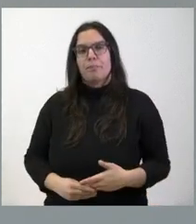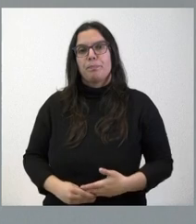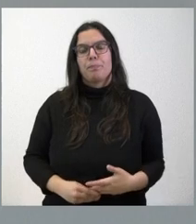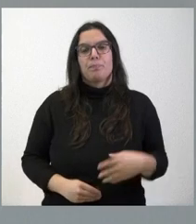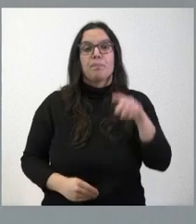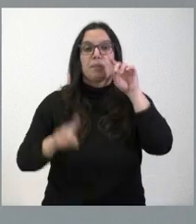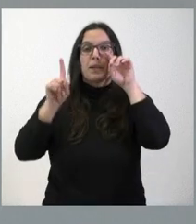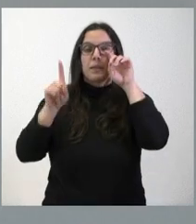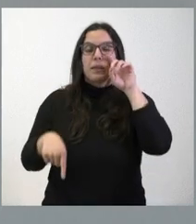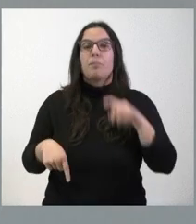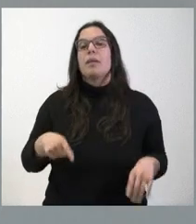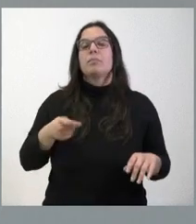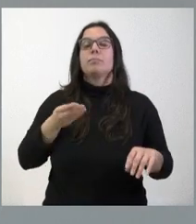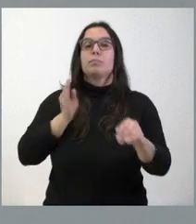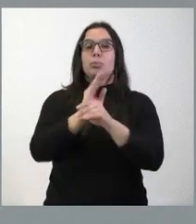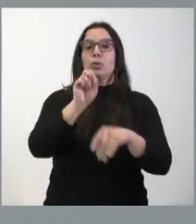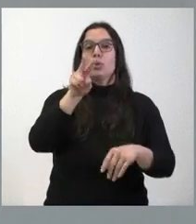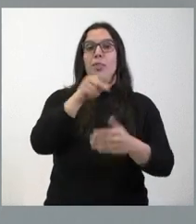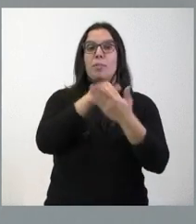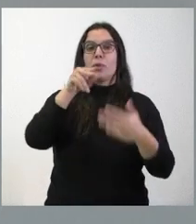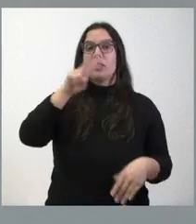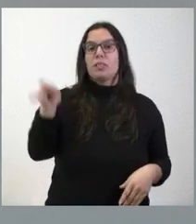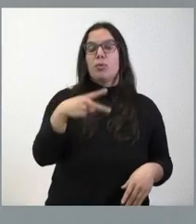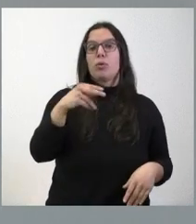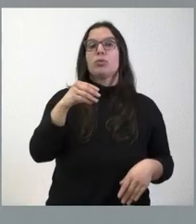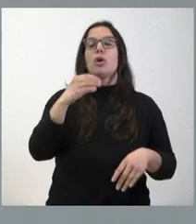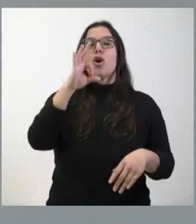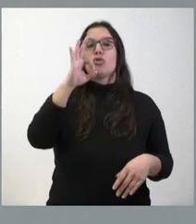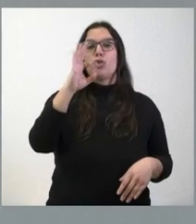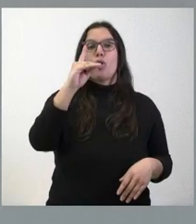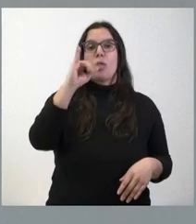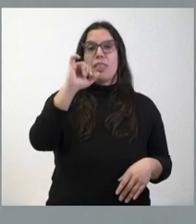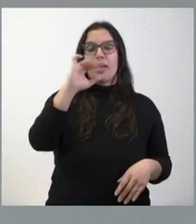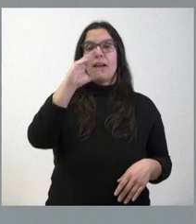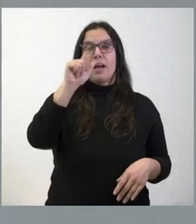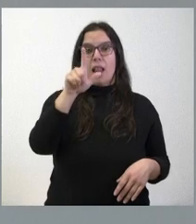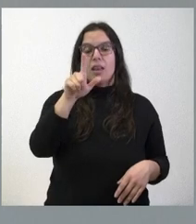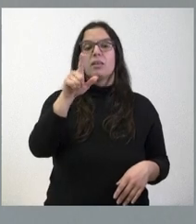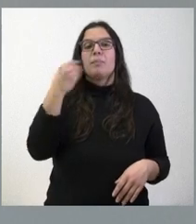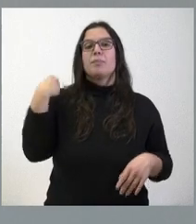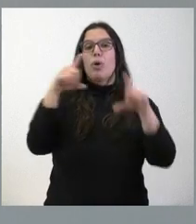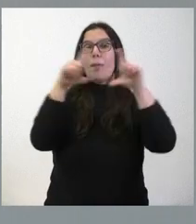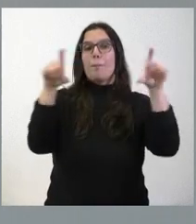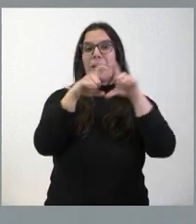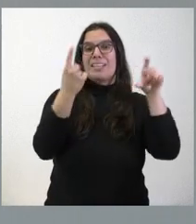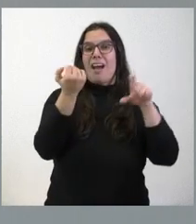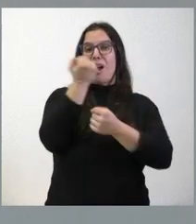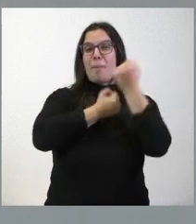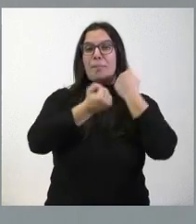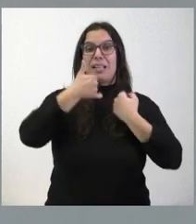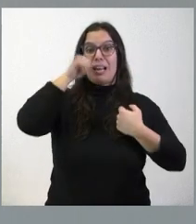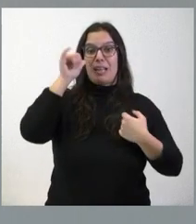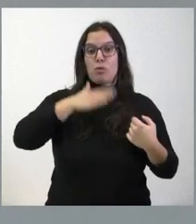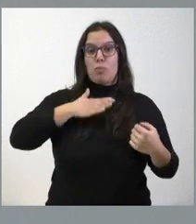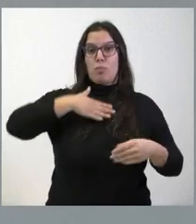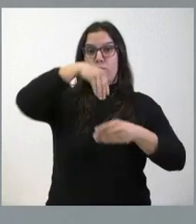una inyección de 12 millones de euros a Sodical, la empresa de capital riesgo que está participada por la Junta de